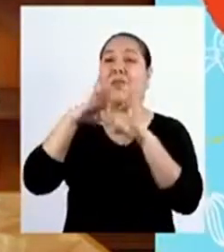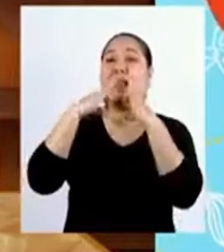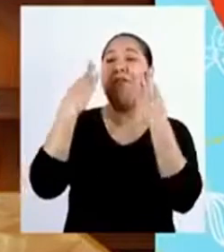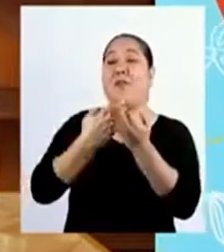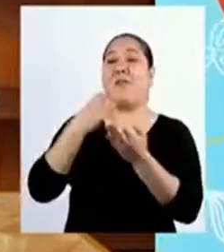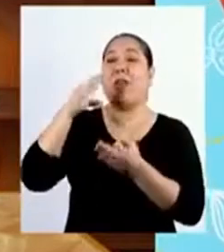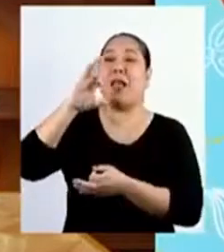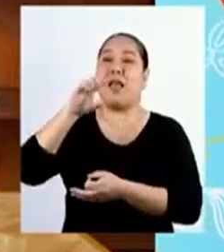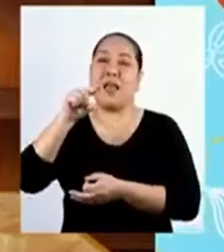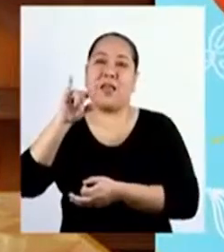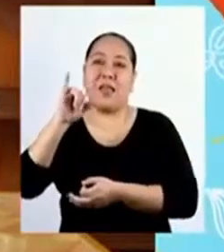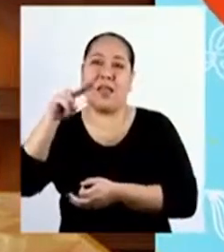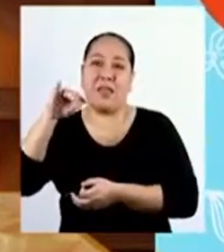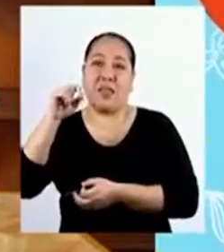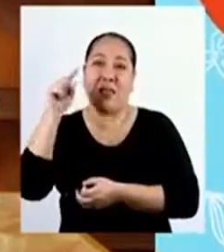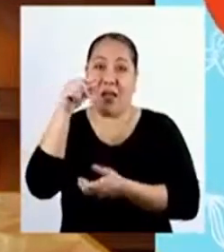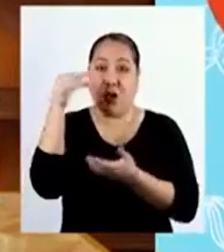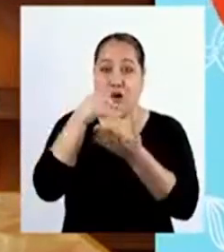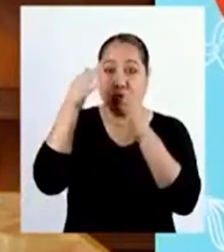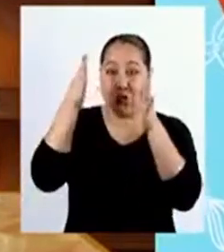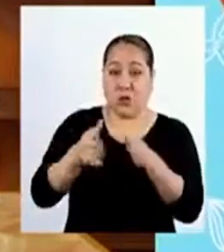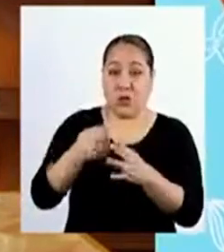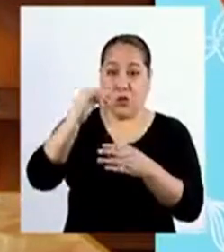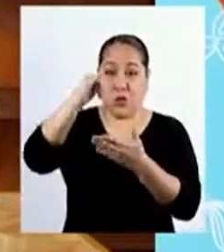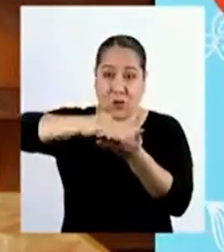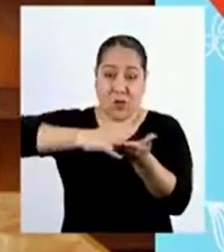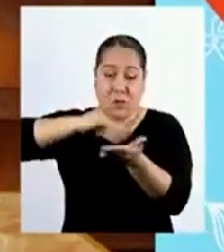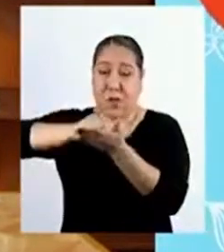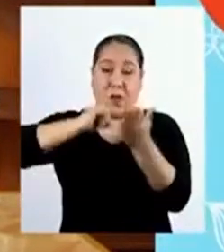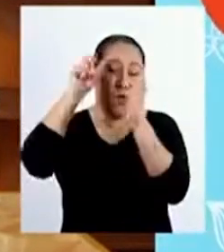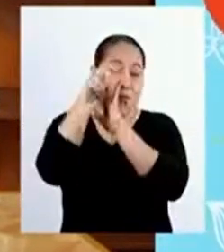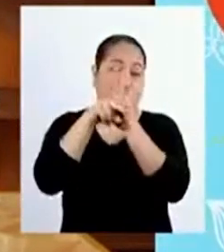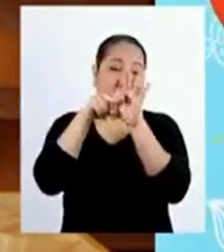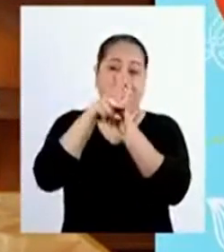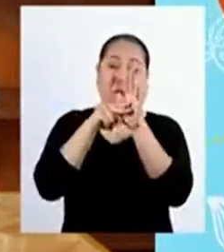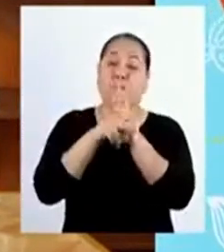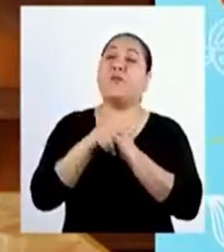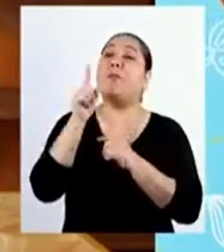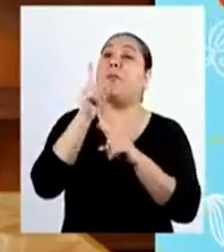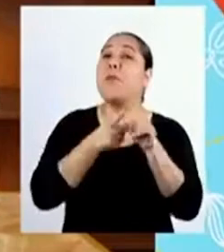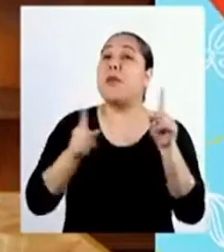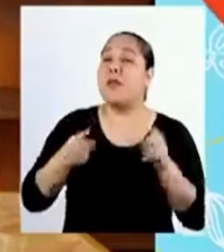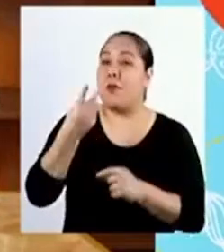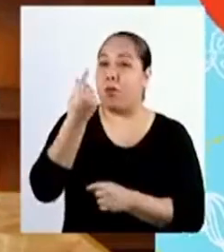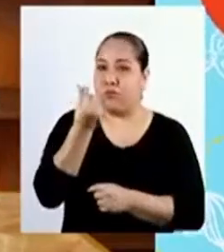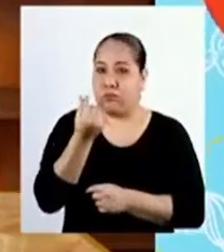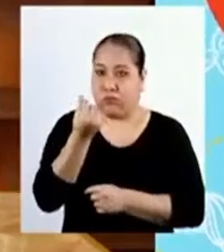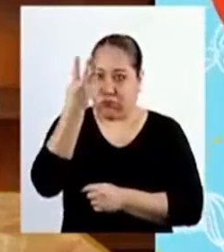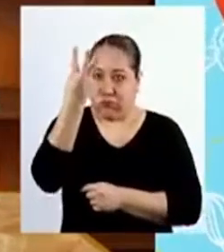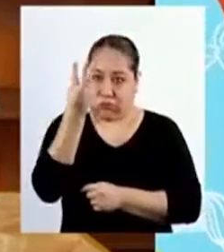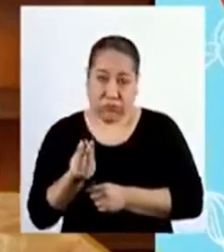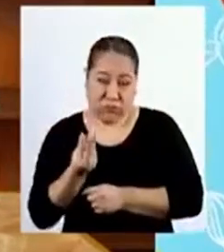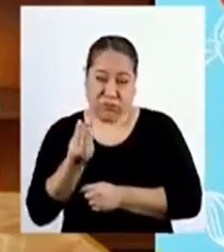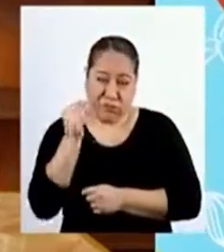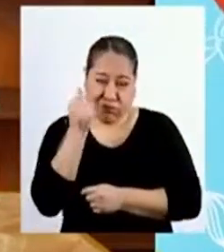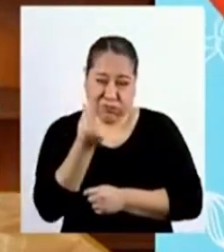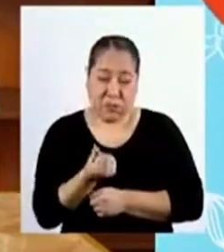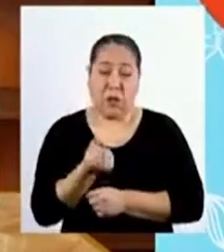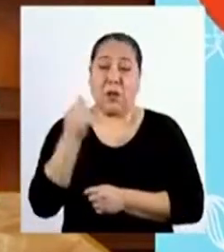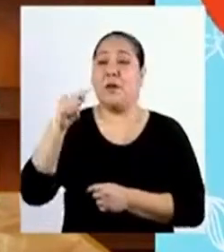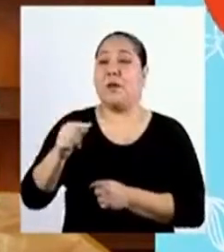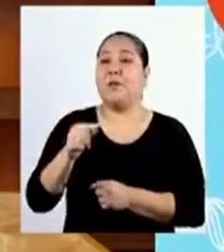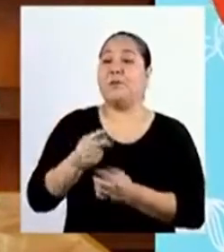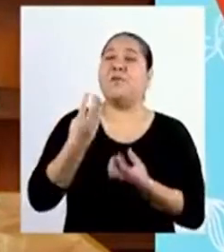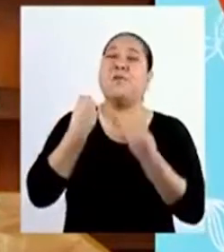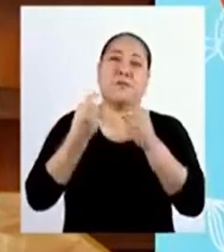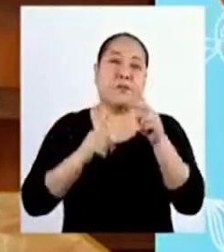Yanina y las y los estudiantes que nos enviaron sus videos. Sin embargo, la escasez es una condición que se da